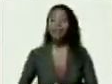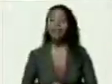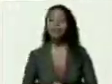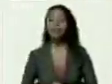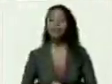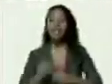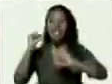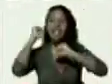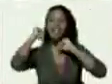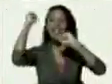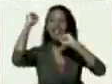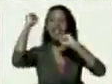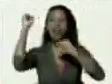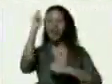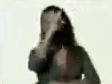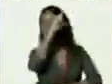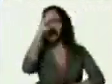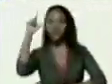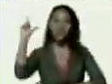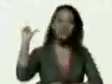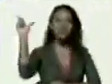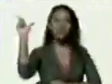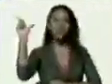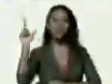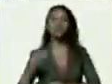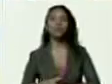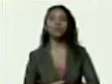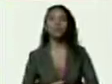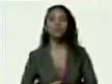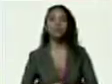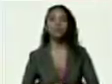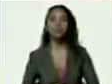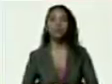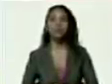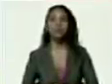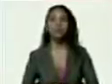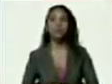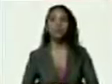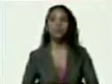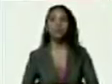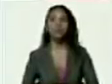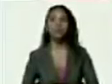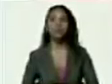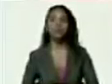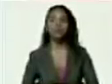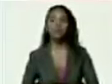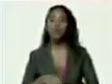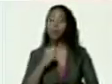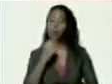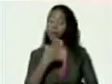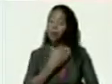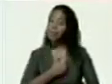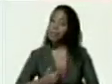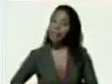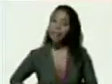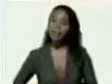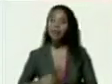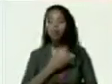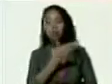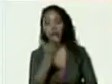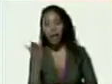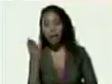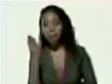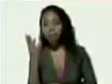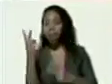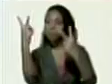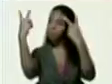viva el glorioso Partido Socialista Unido Venezuela bueno presidente usted aquí puede